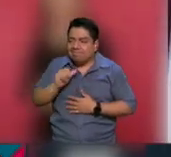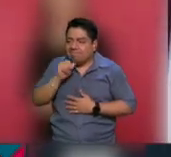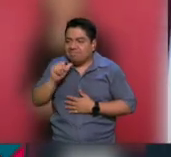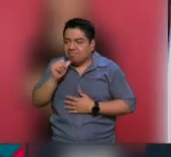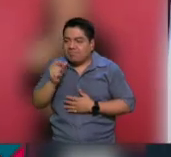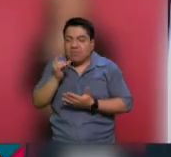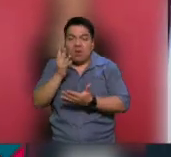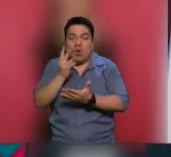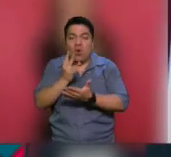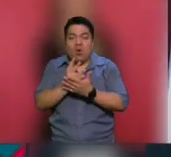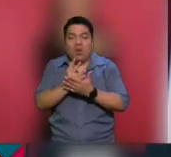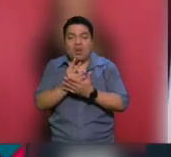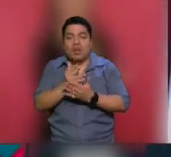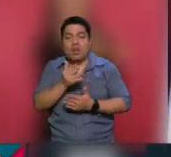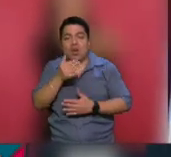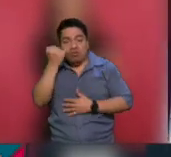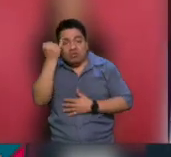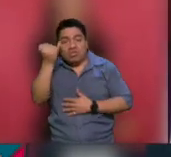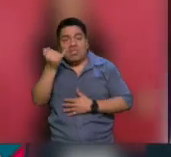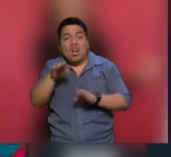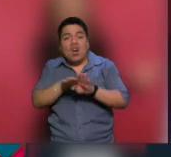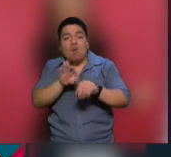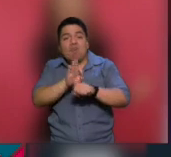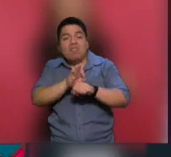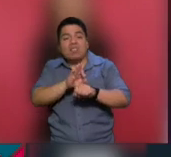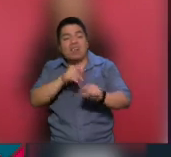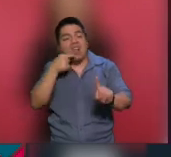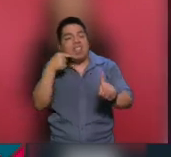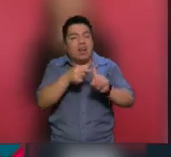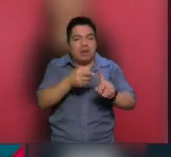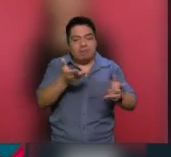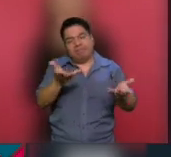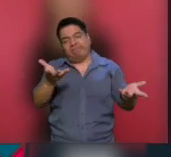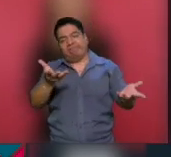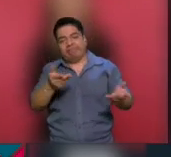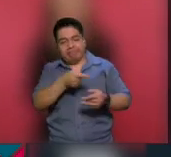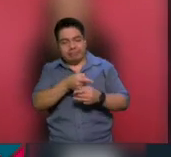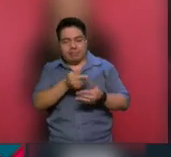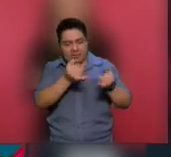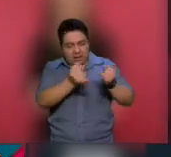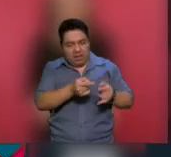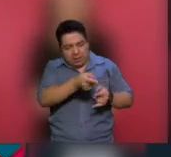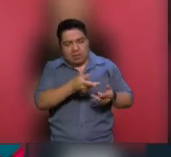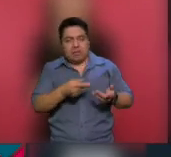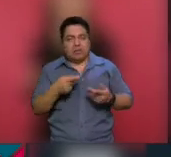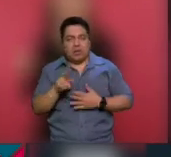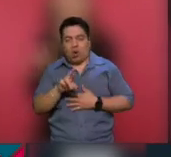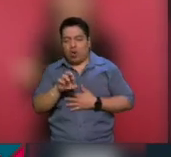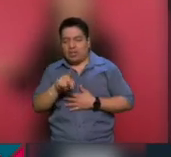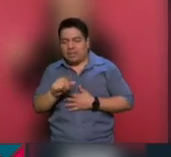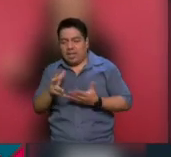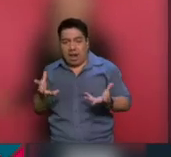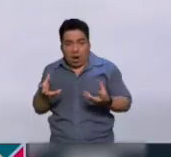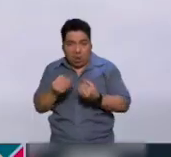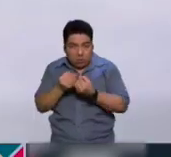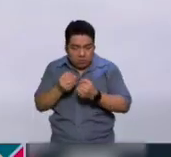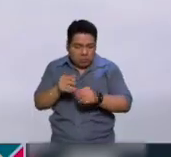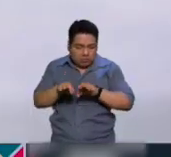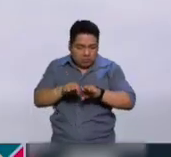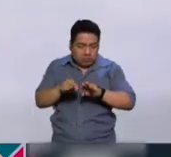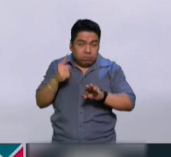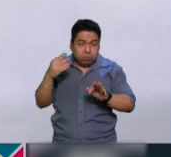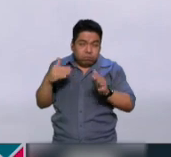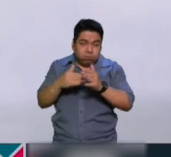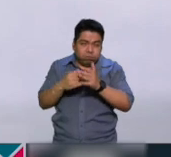argumentos las ofensas. En este sentido, destacó la trayectoria de Rosa Isela Rodríguez y recordó que han trabajado juntos desde